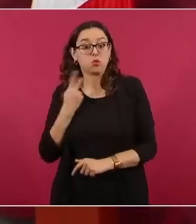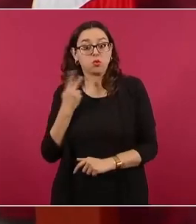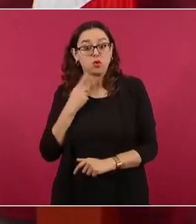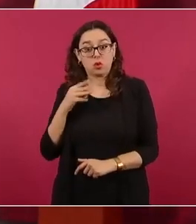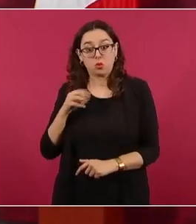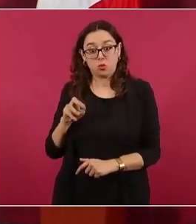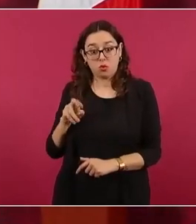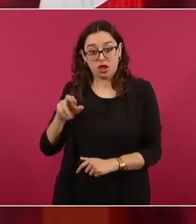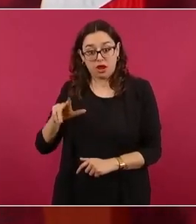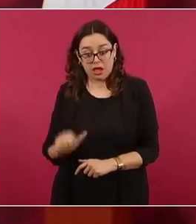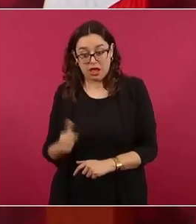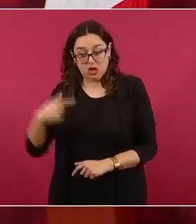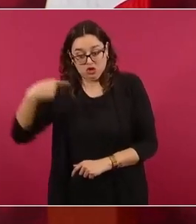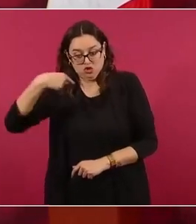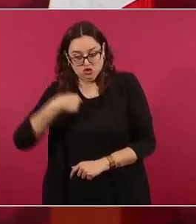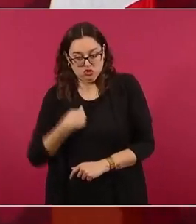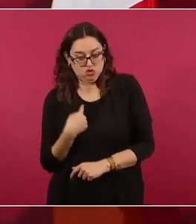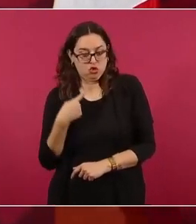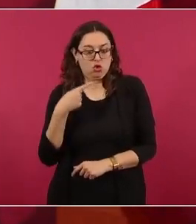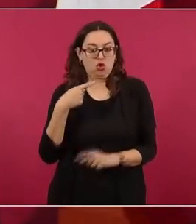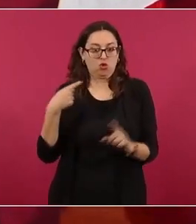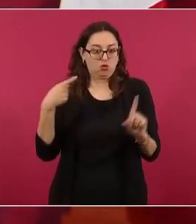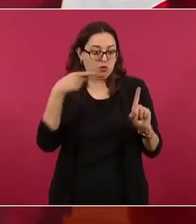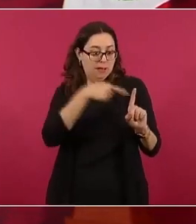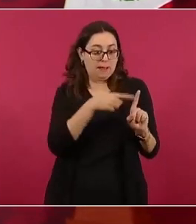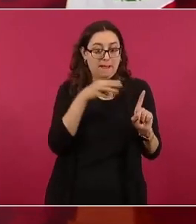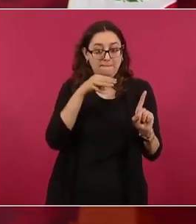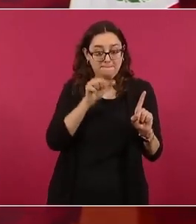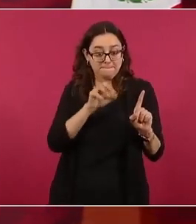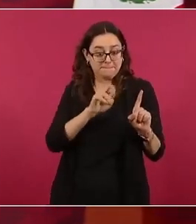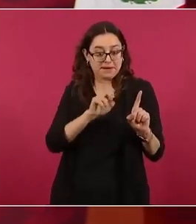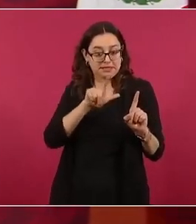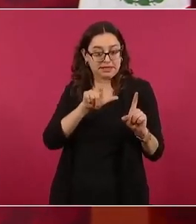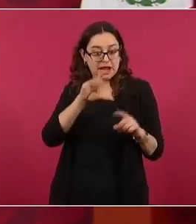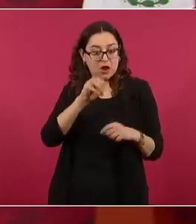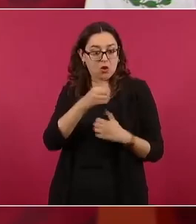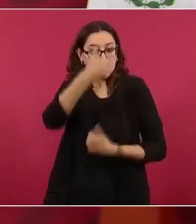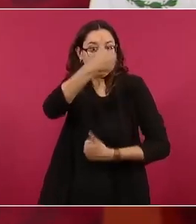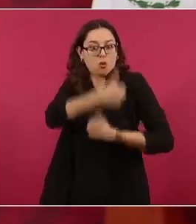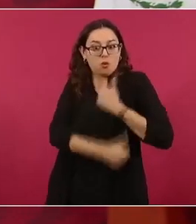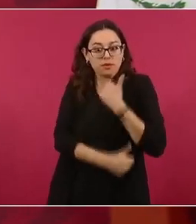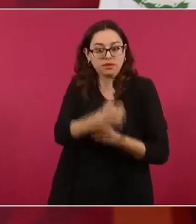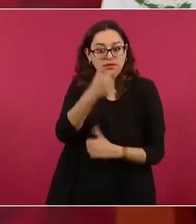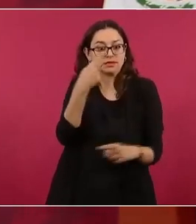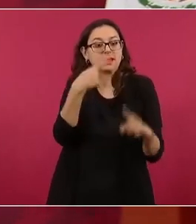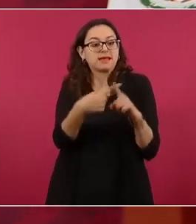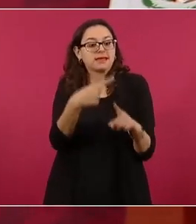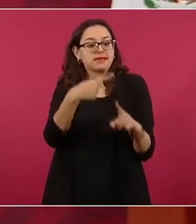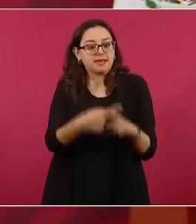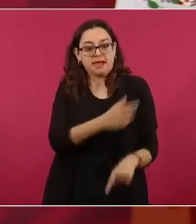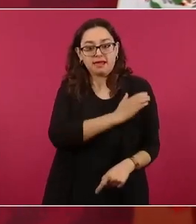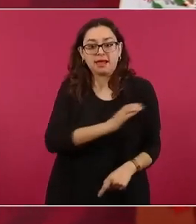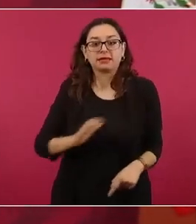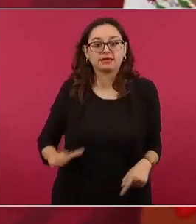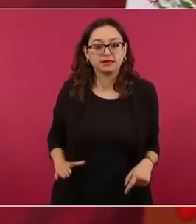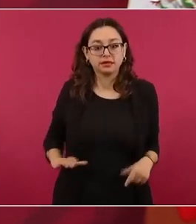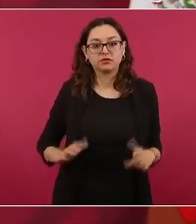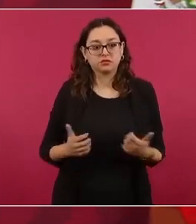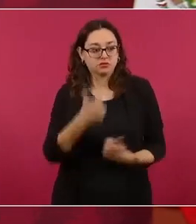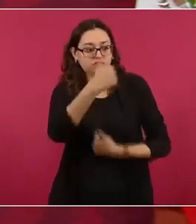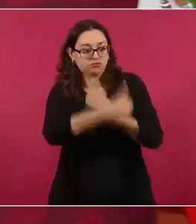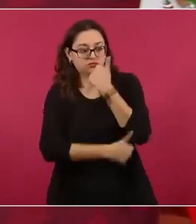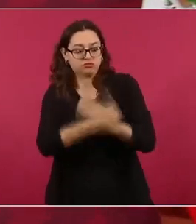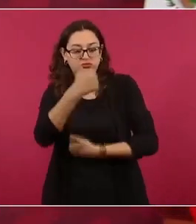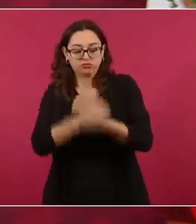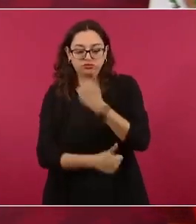Marcelo Ebrard entonces es el procedimiento se van a